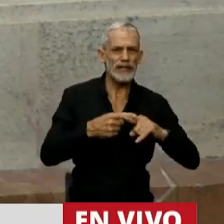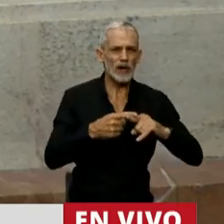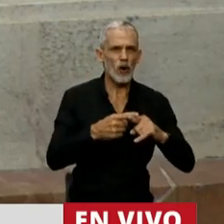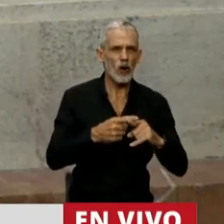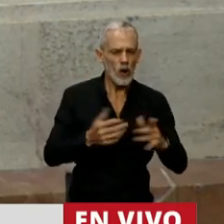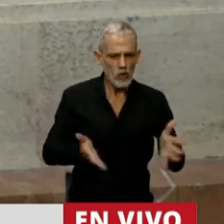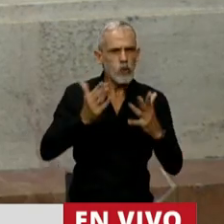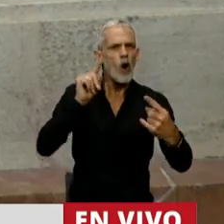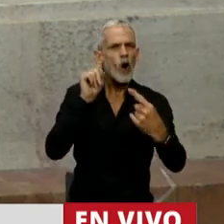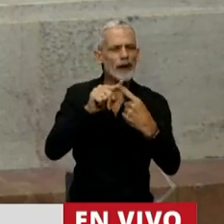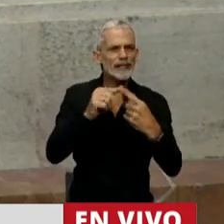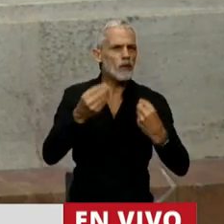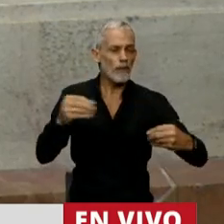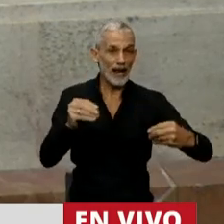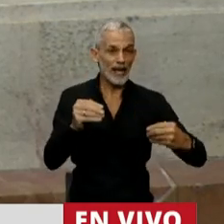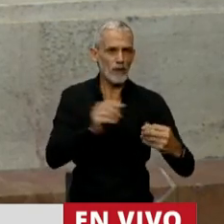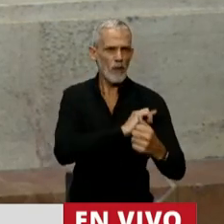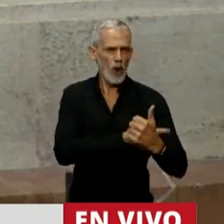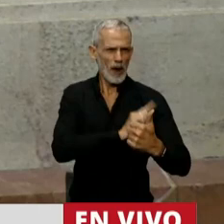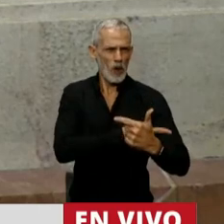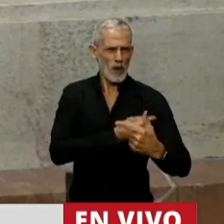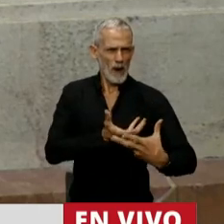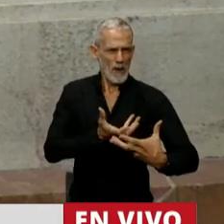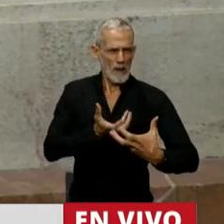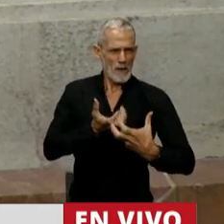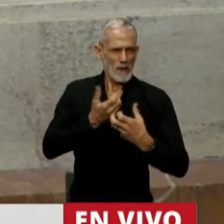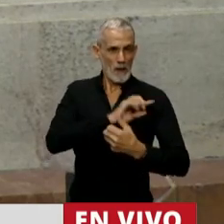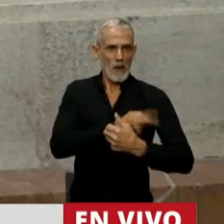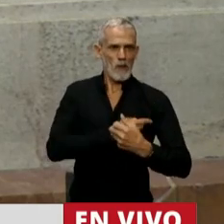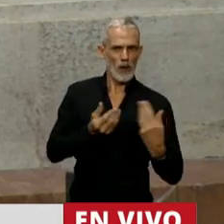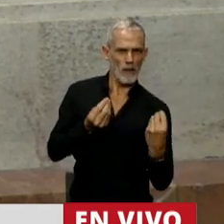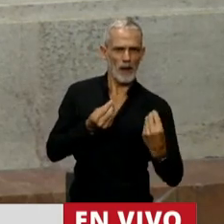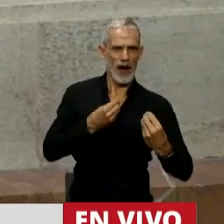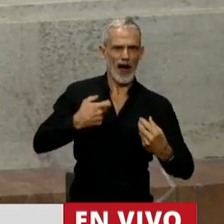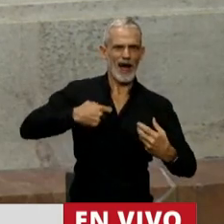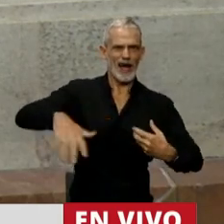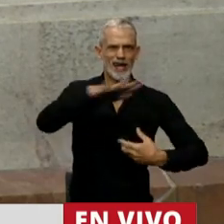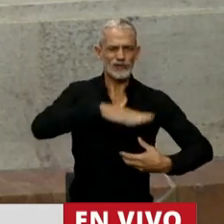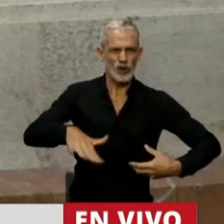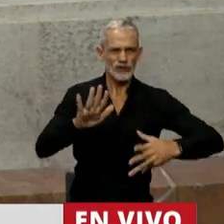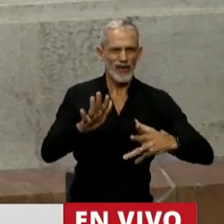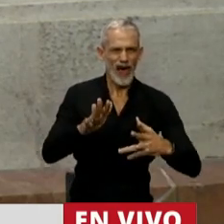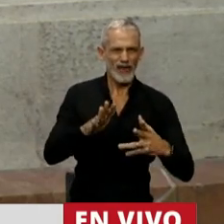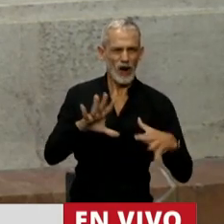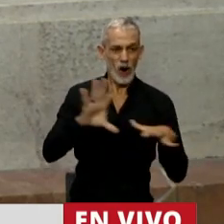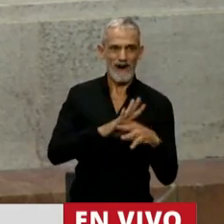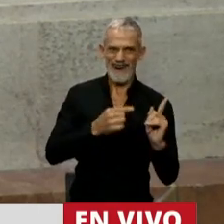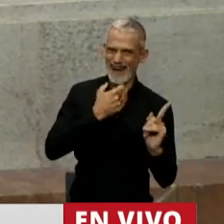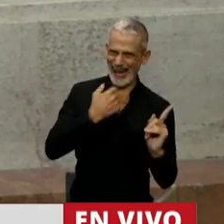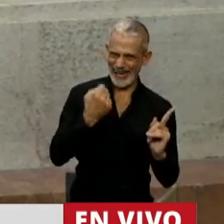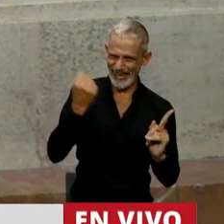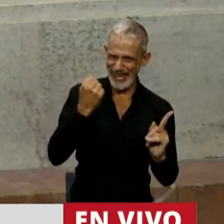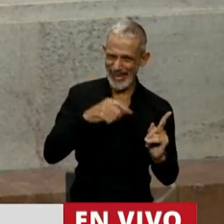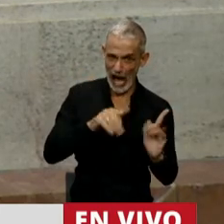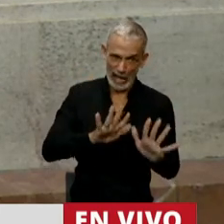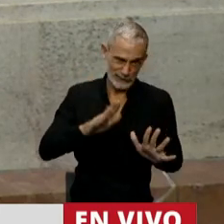emprende con el objetivo de acumular poder para contribuir, construir una sociedad a medida, como creo que es lo